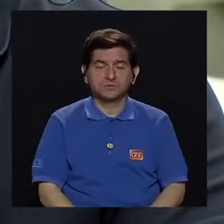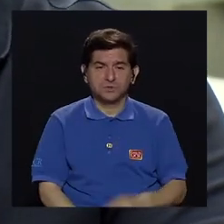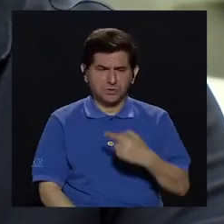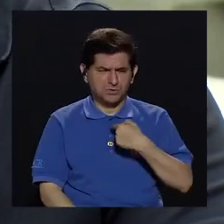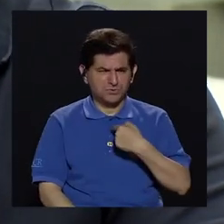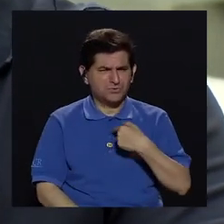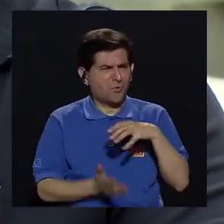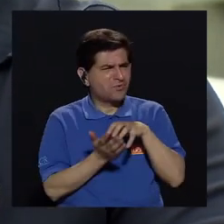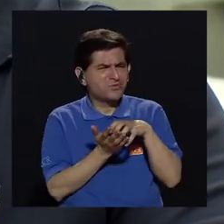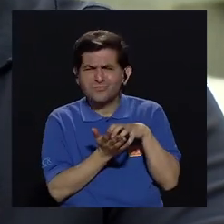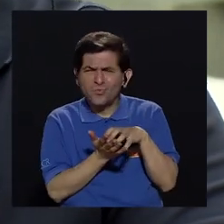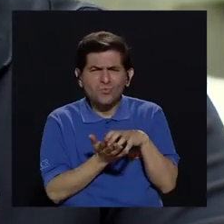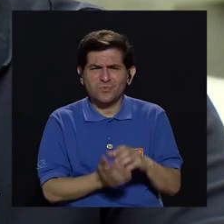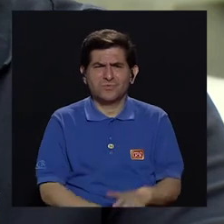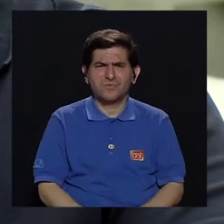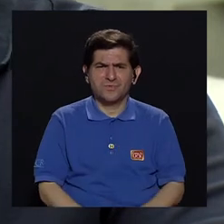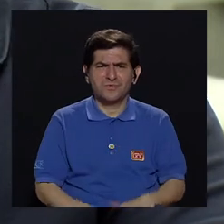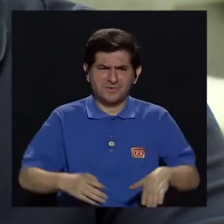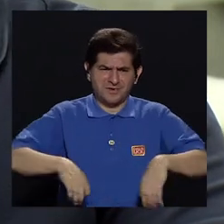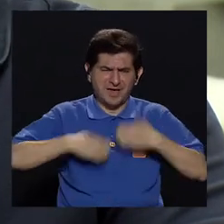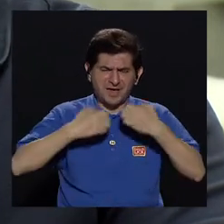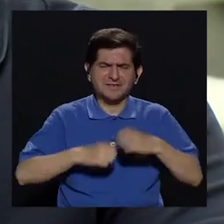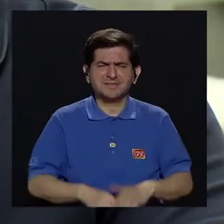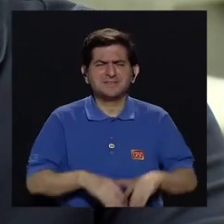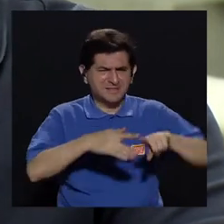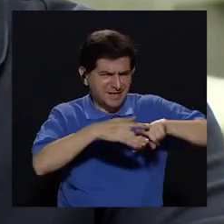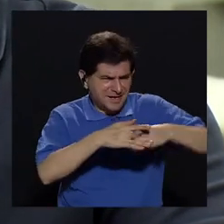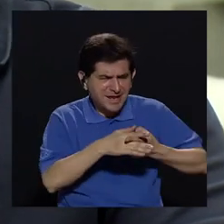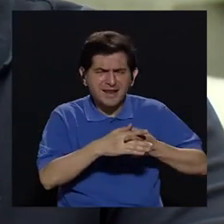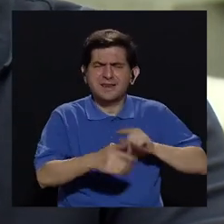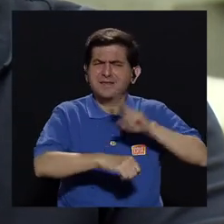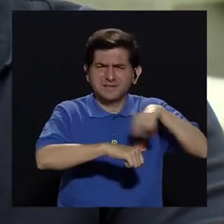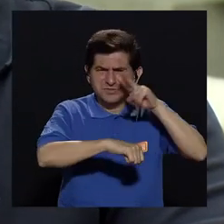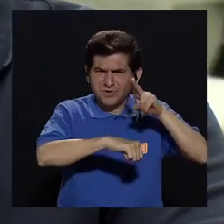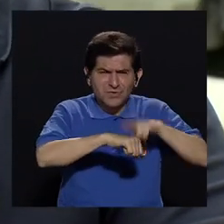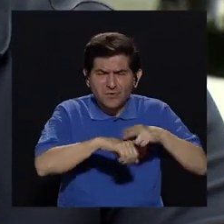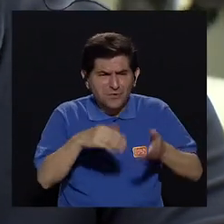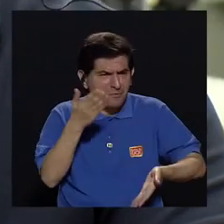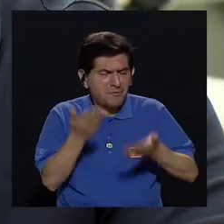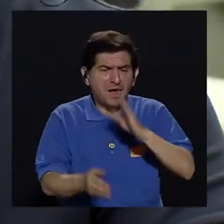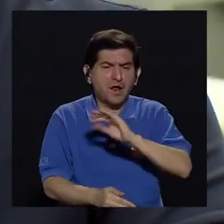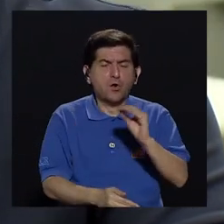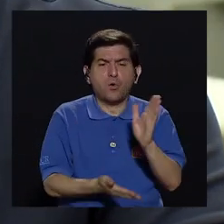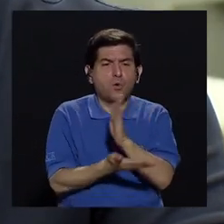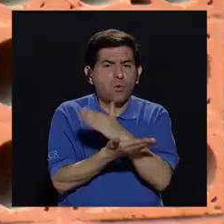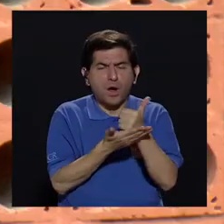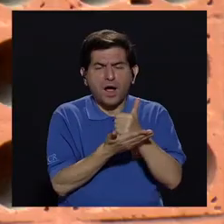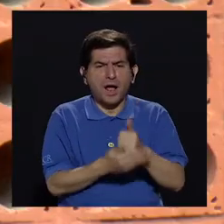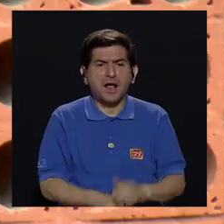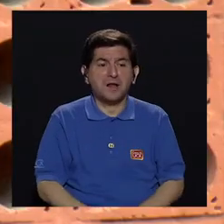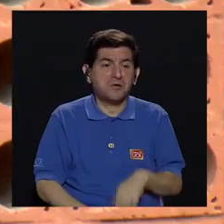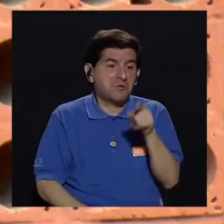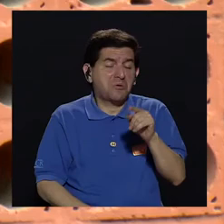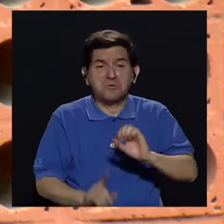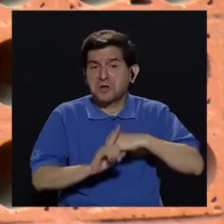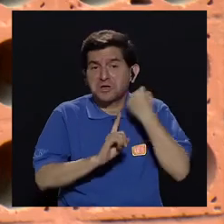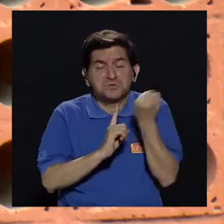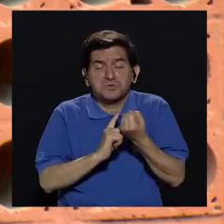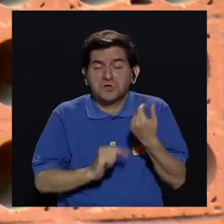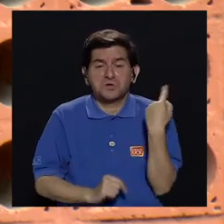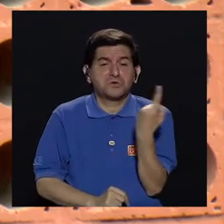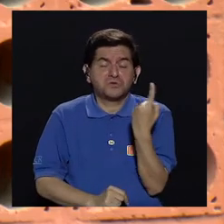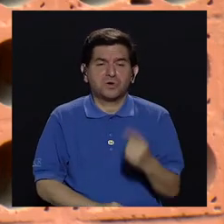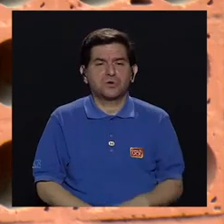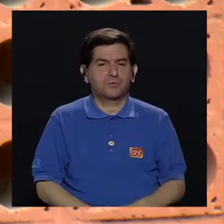surgido la duda de que si existen algunos detonantes como clásicos o típicos o ha sido algo... No, una vez que